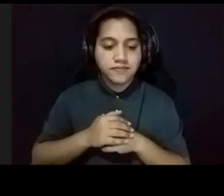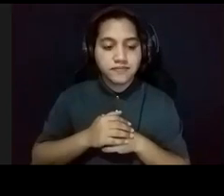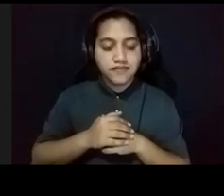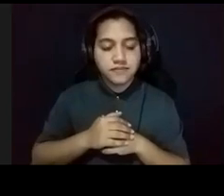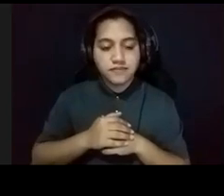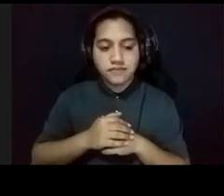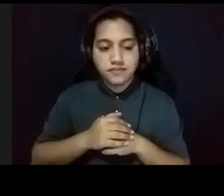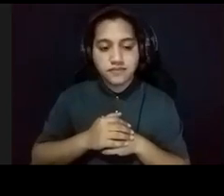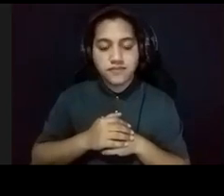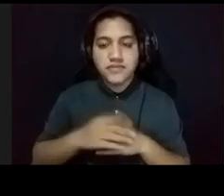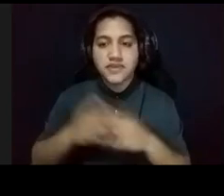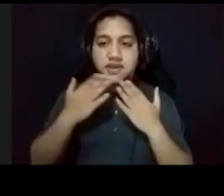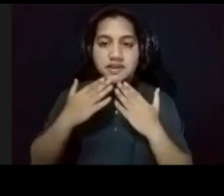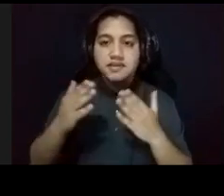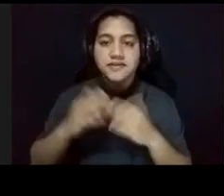Gracias,